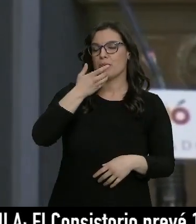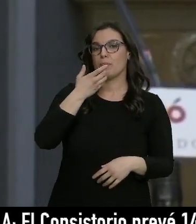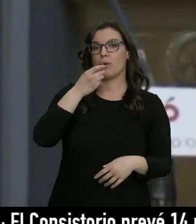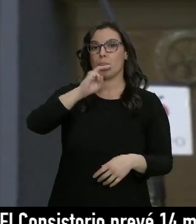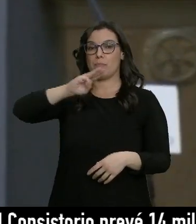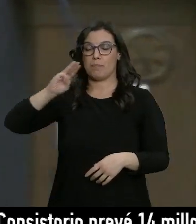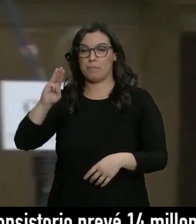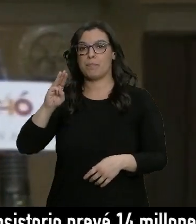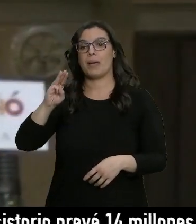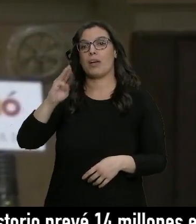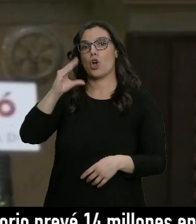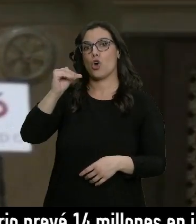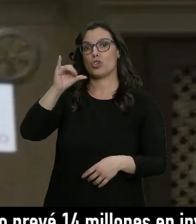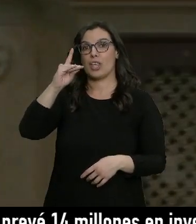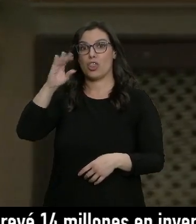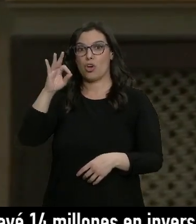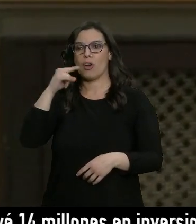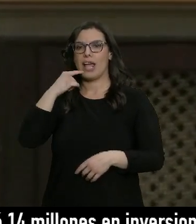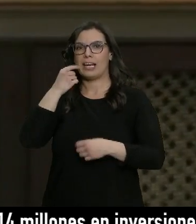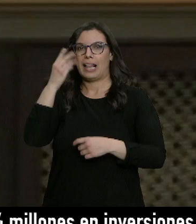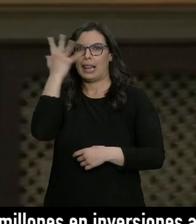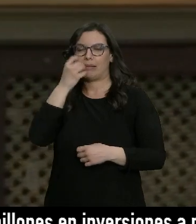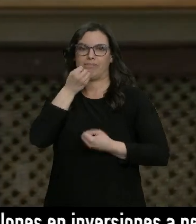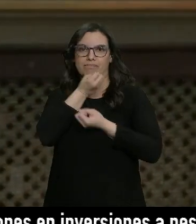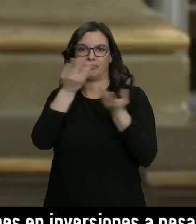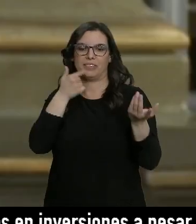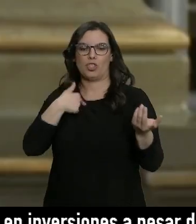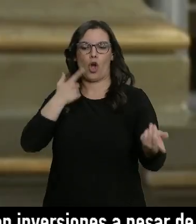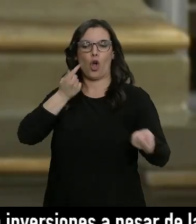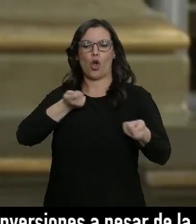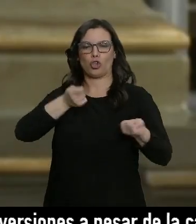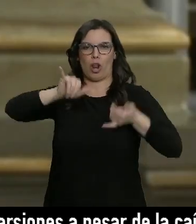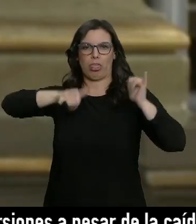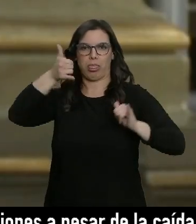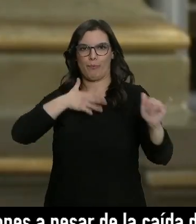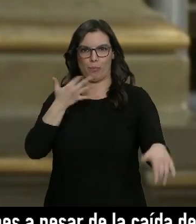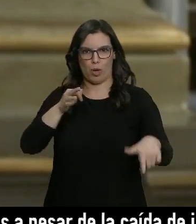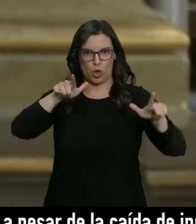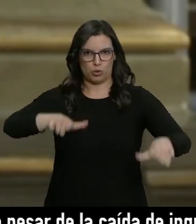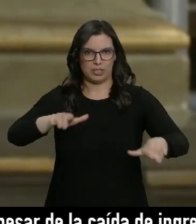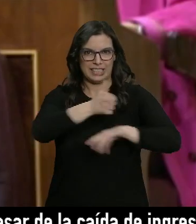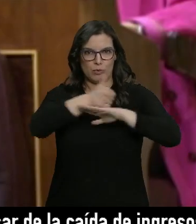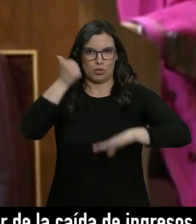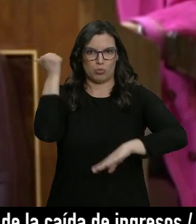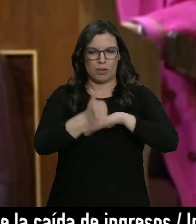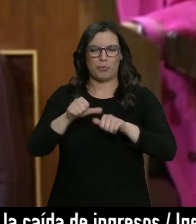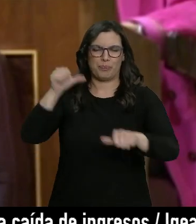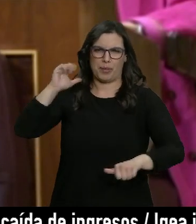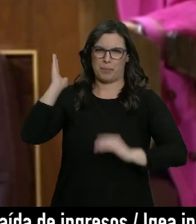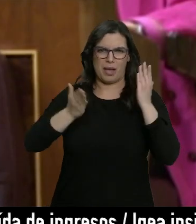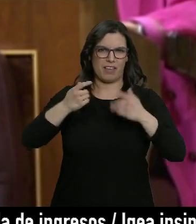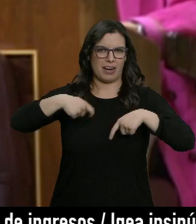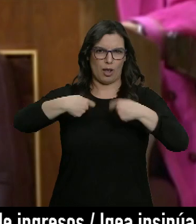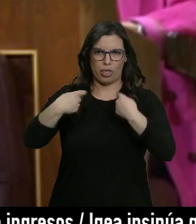del popular Ignacio Cosido en el que se jactaba de poder controlar desde atrás la Sala Segunda del Supremo. El proceso venía muy dañado. El verano